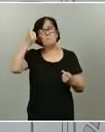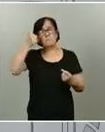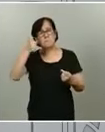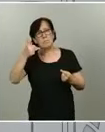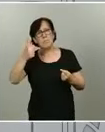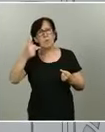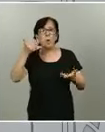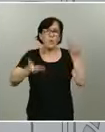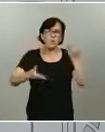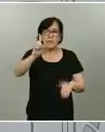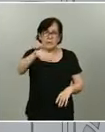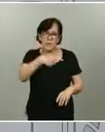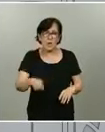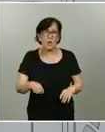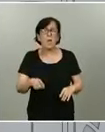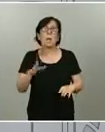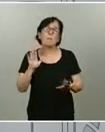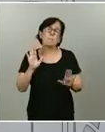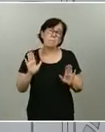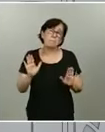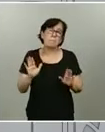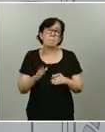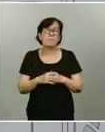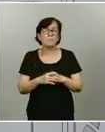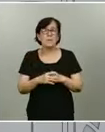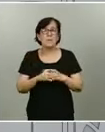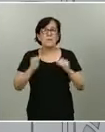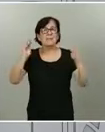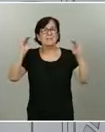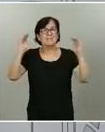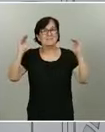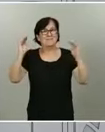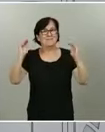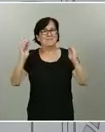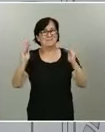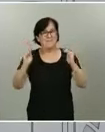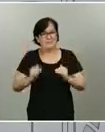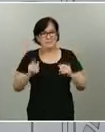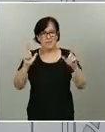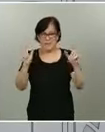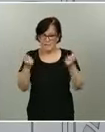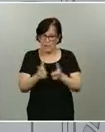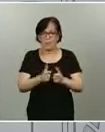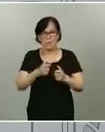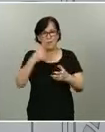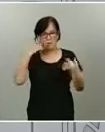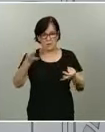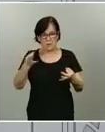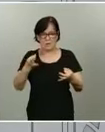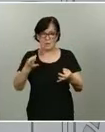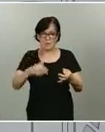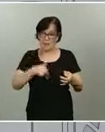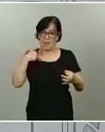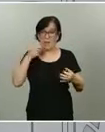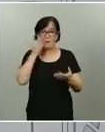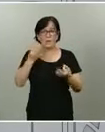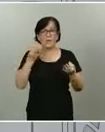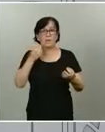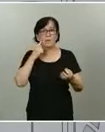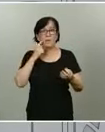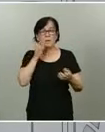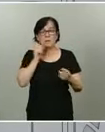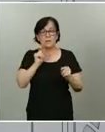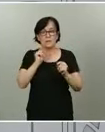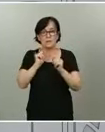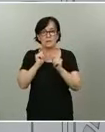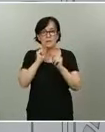pero que sí que reducen riesgos a nivel general y suelen estar basadas en la probabilidad de transmisión en los puntos